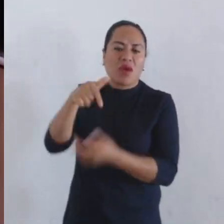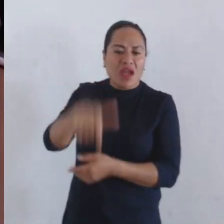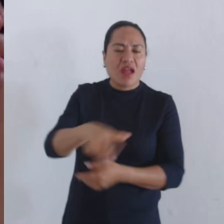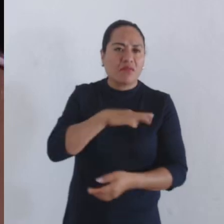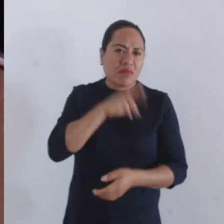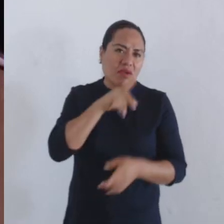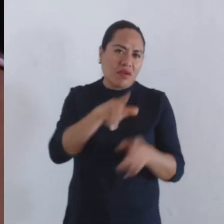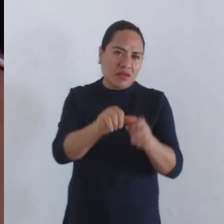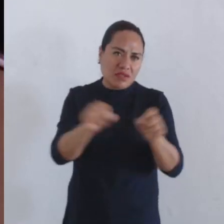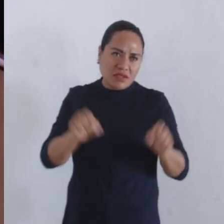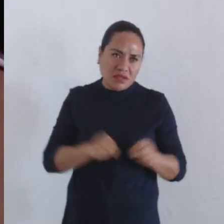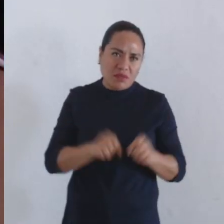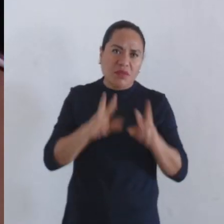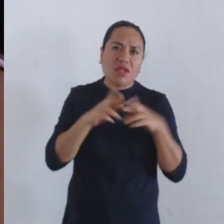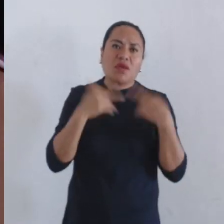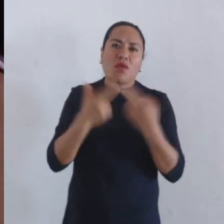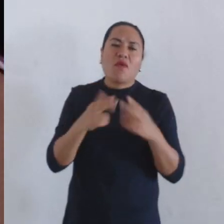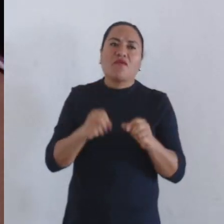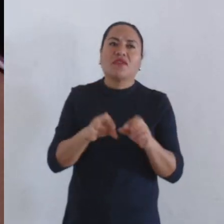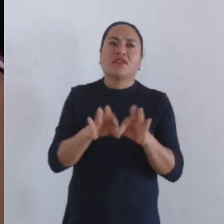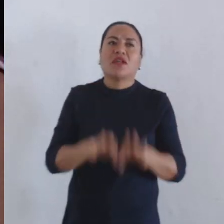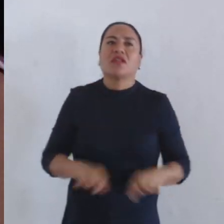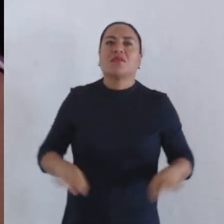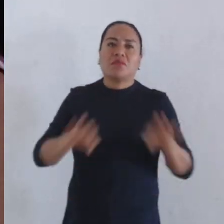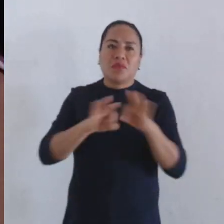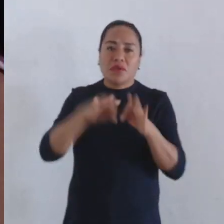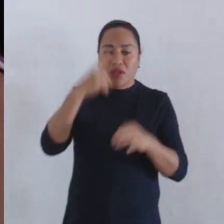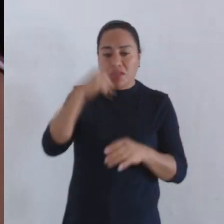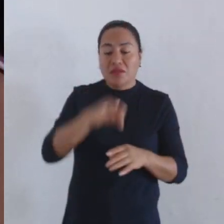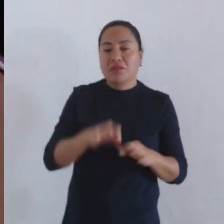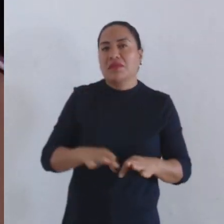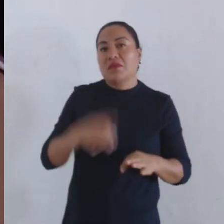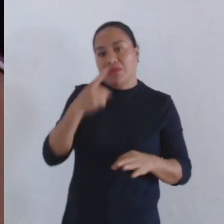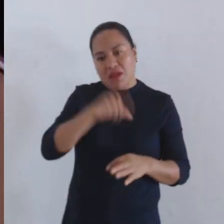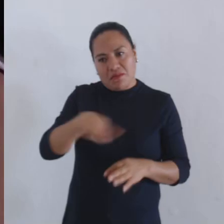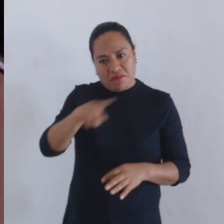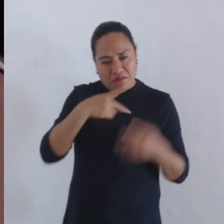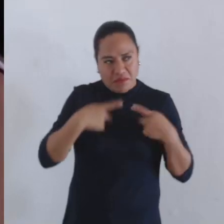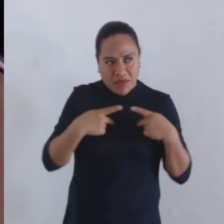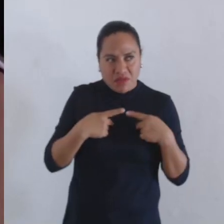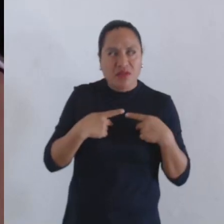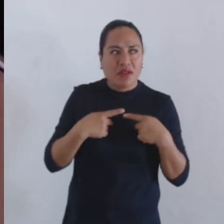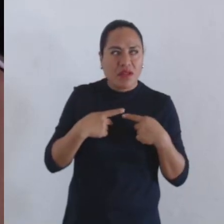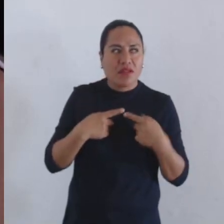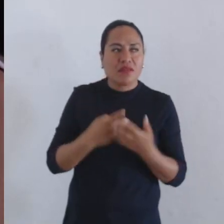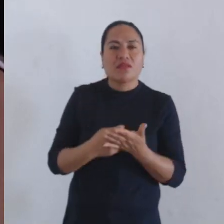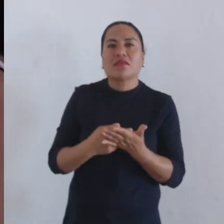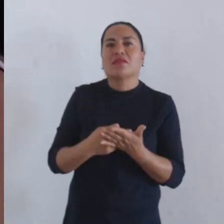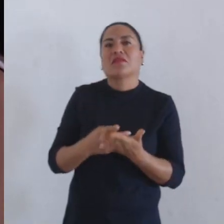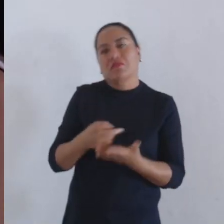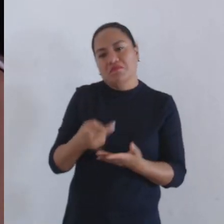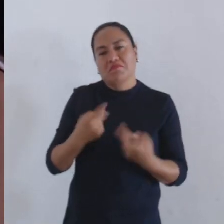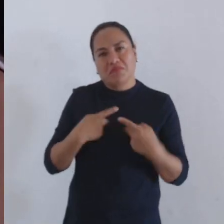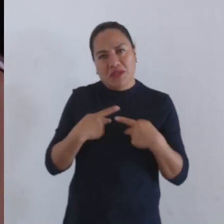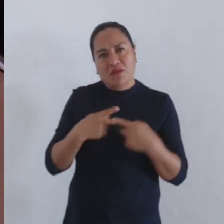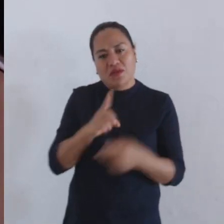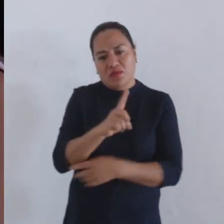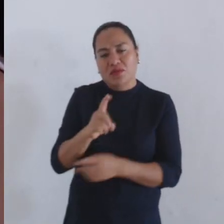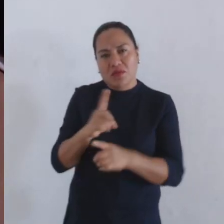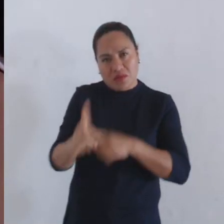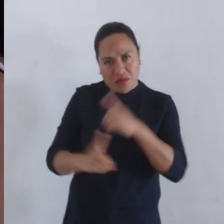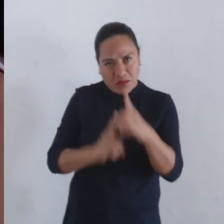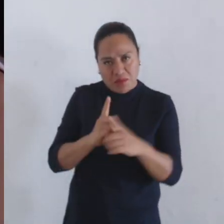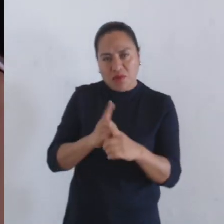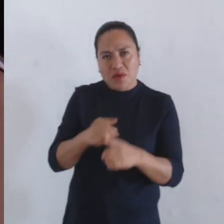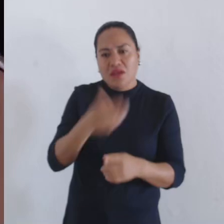entrega en una sesión solemne, dada la importancia que tiene reconocer a las y los chicos jóvenes pues que